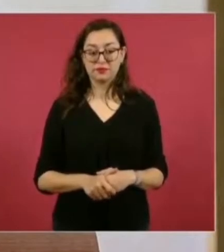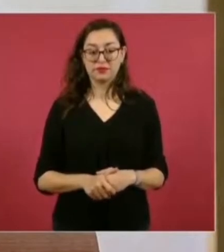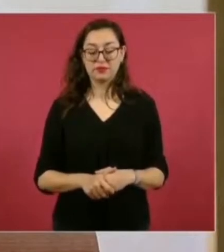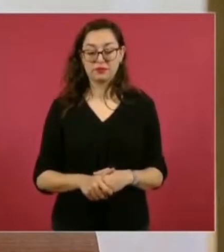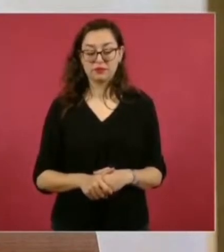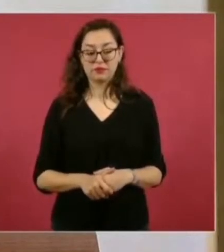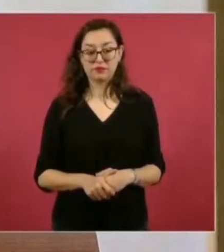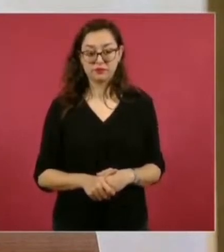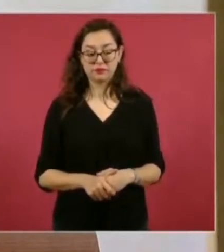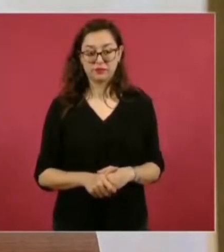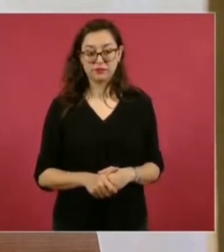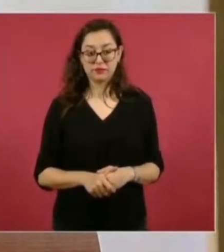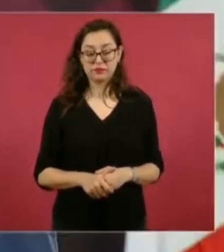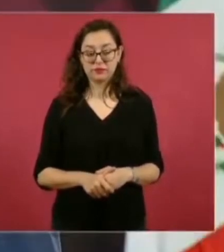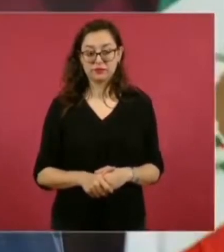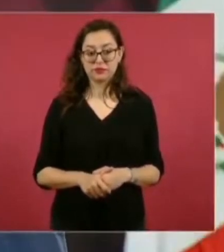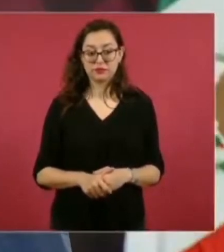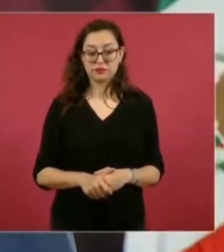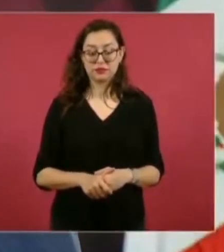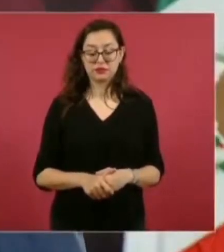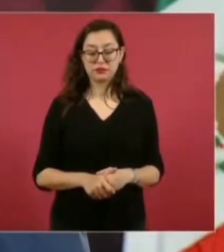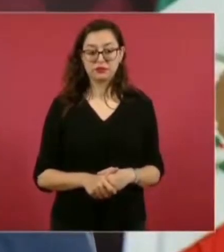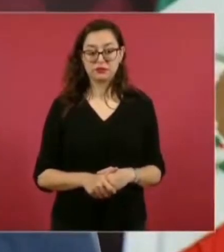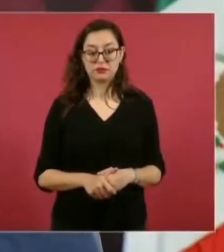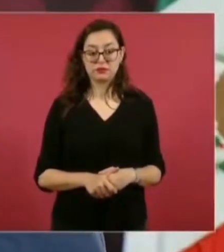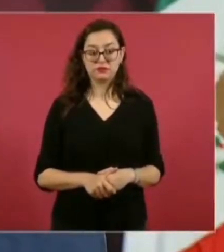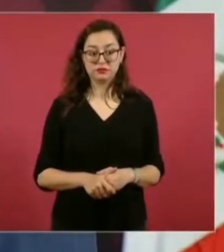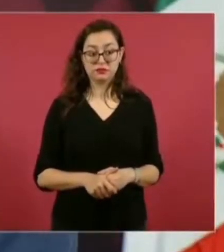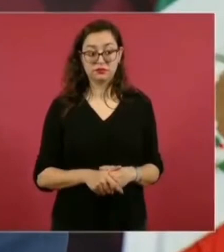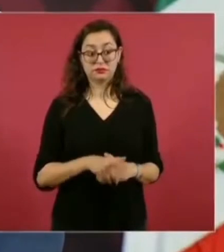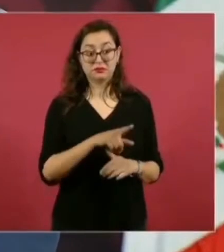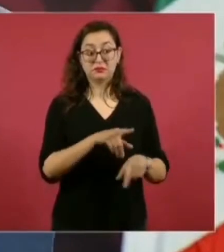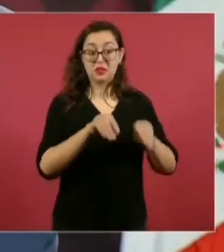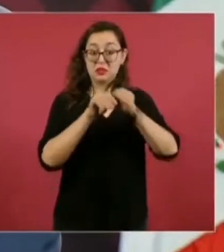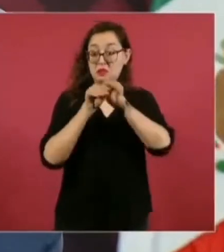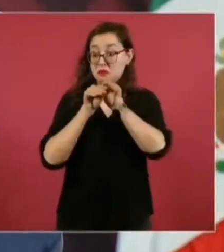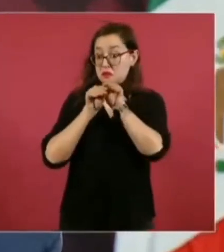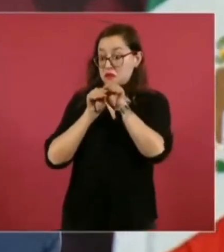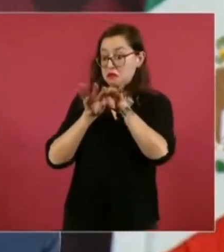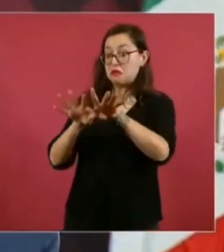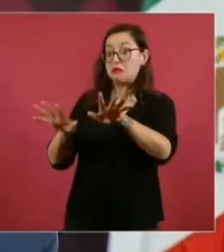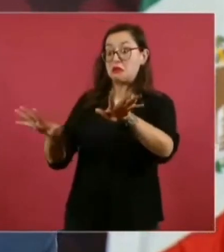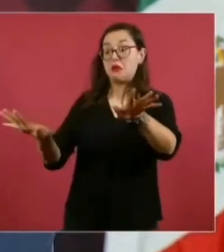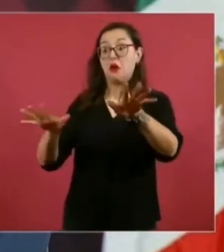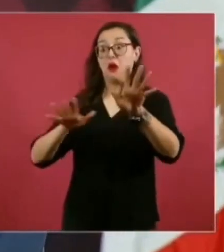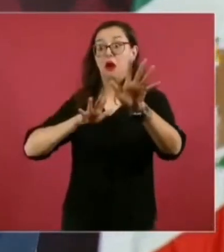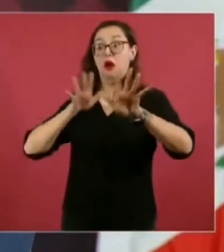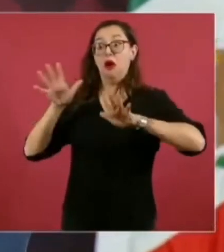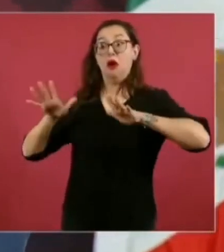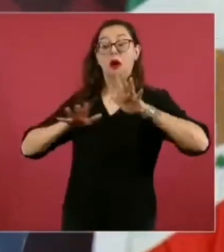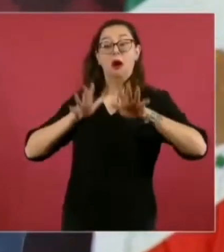dejarse apanicar,